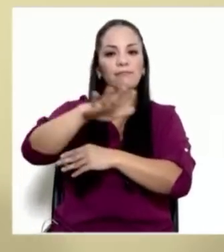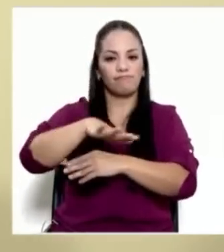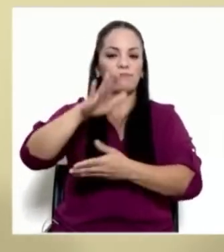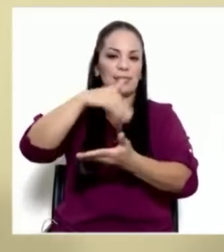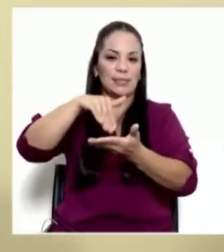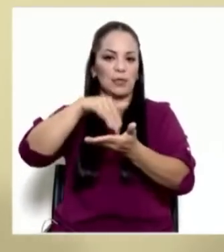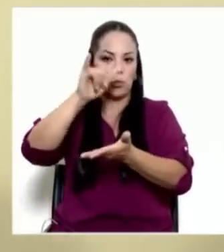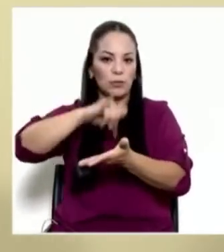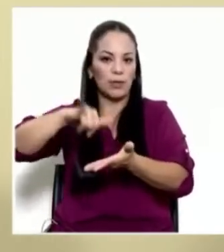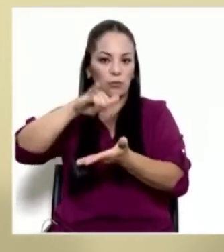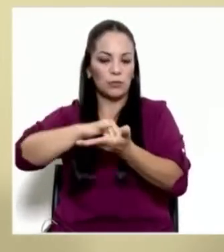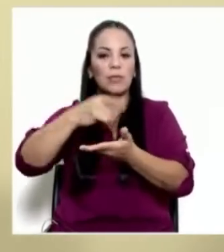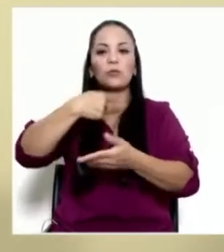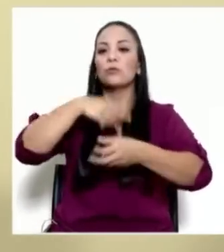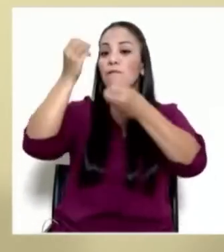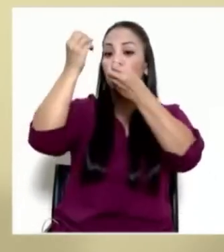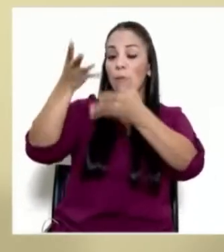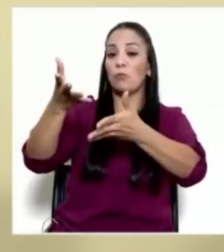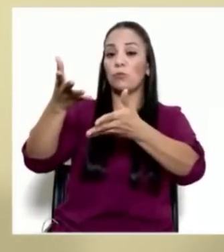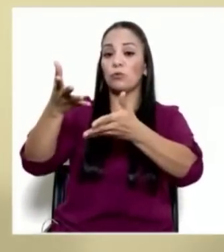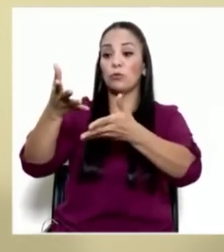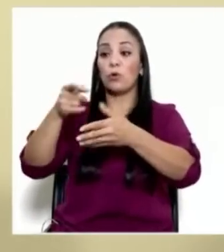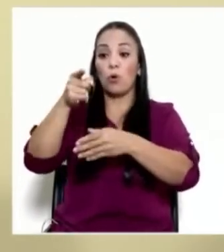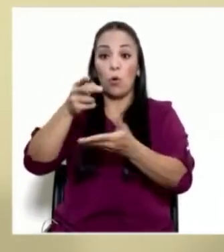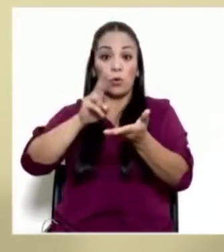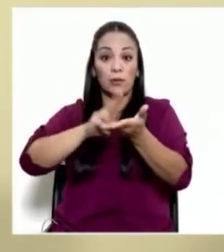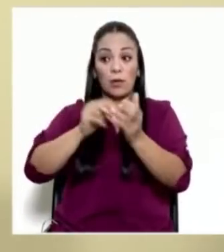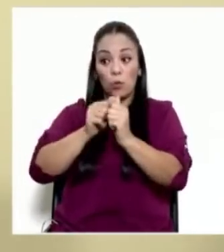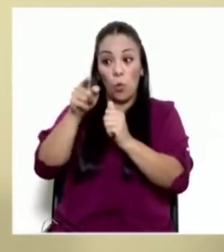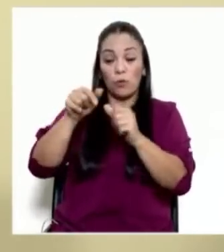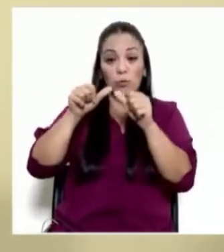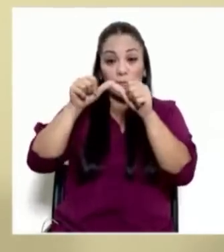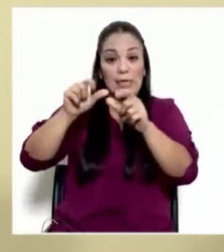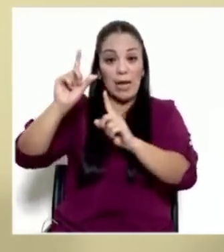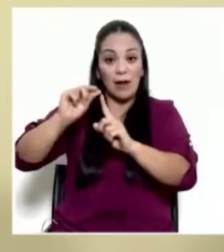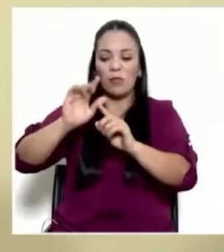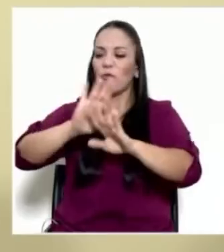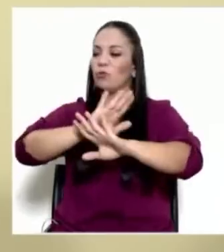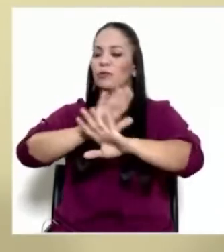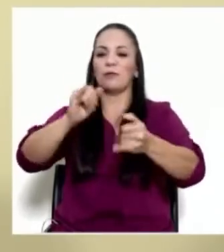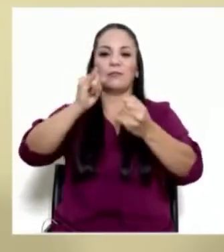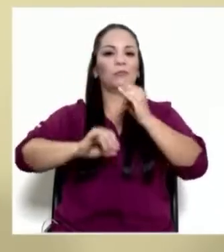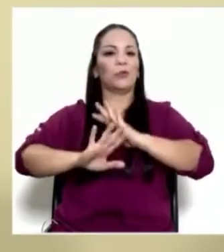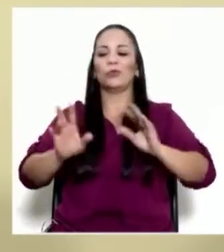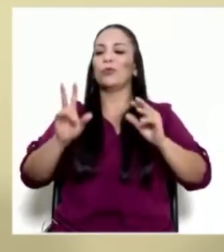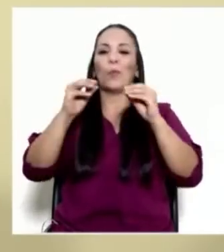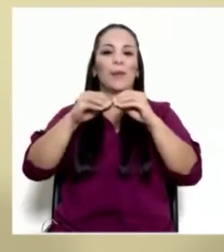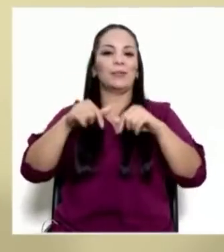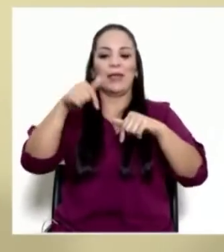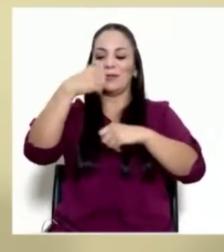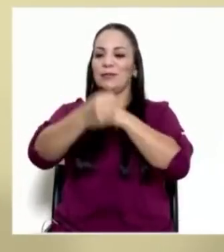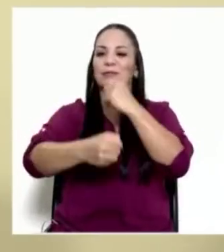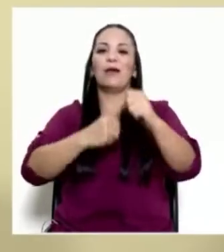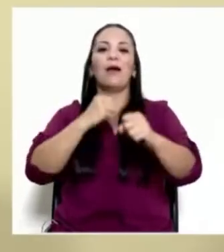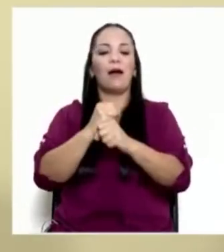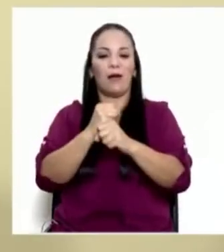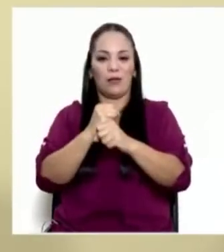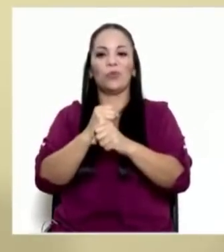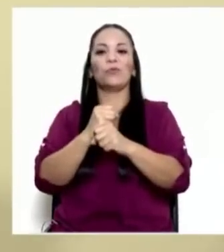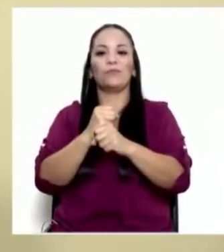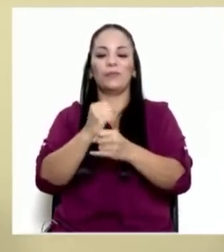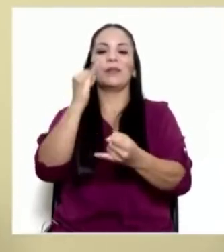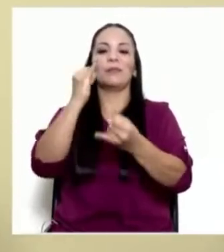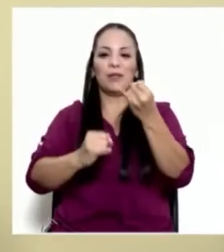centro de San José, que no se va a prorrogar el contrato más allá de este año a más tardar.